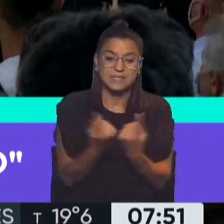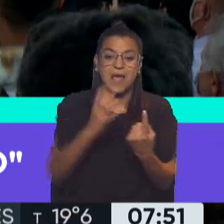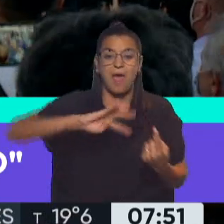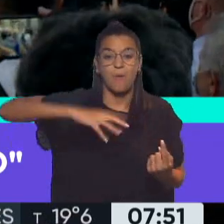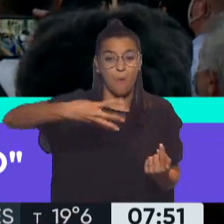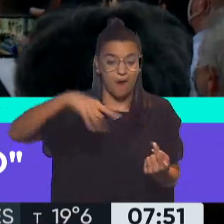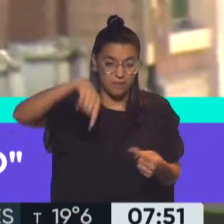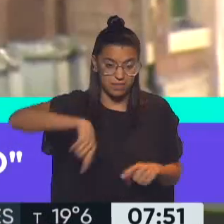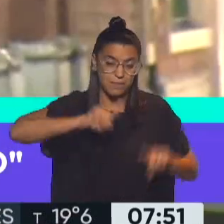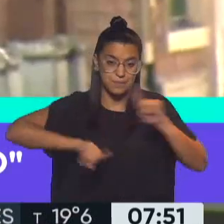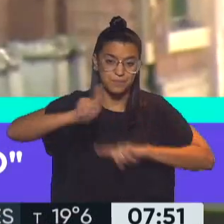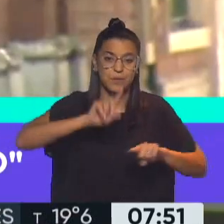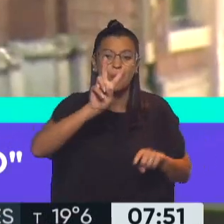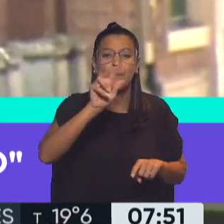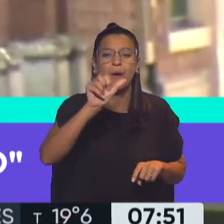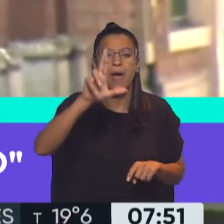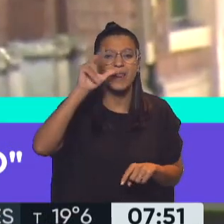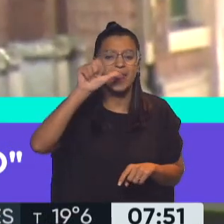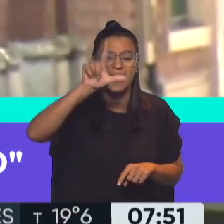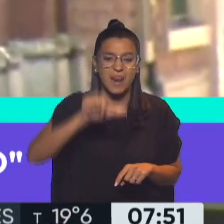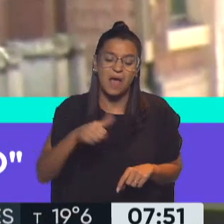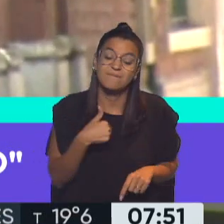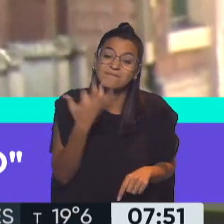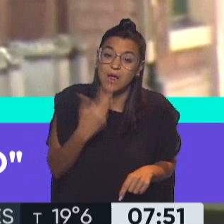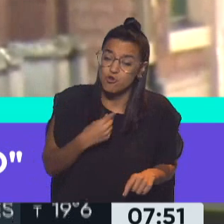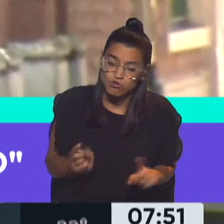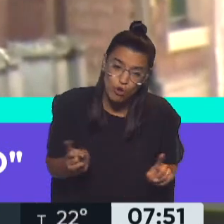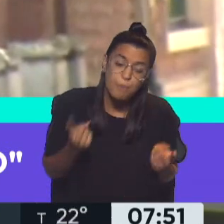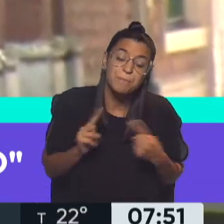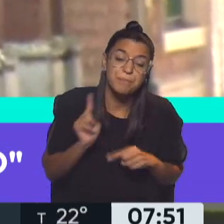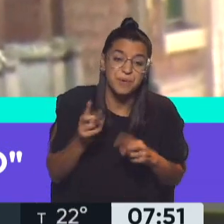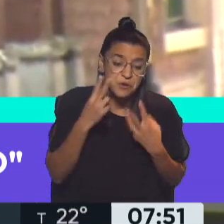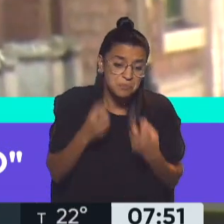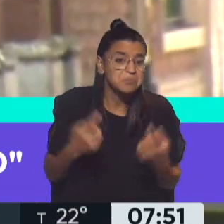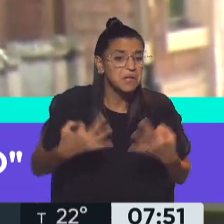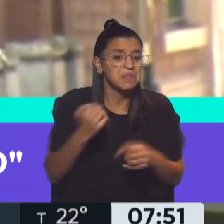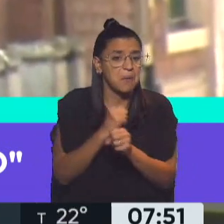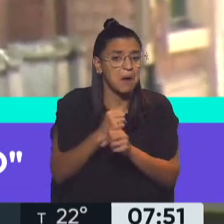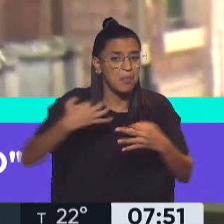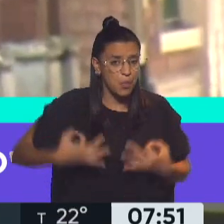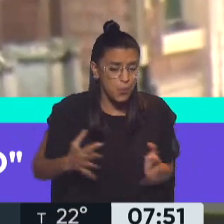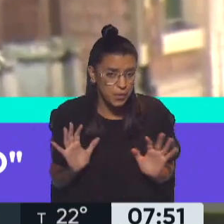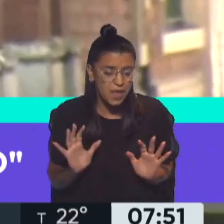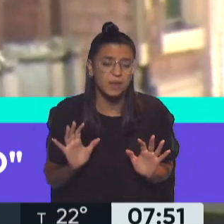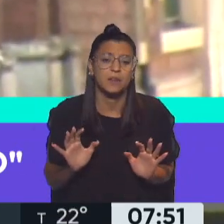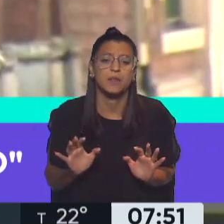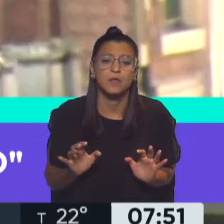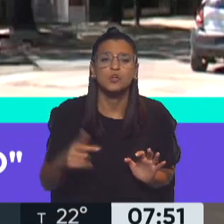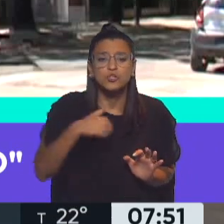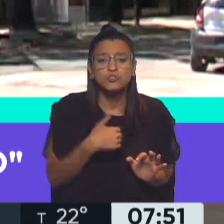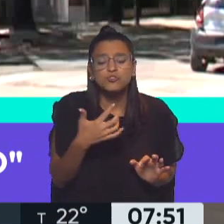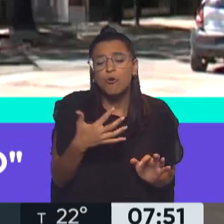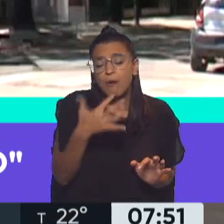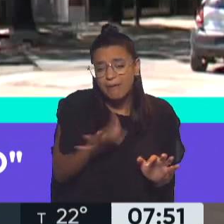que está al mando de Rodríguez Varela, que no es tanto de mi devoción, pero que en esta causa está realmente haciendo las cosas bien, entiendo que